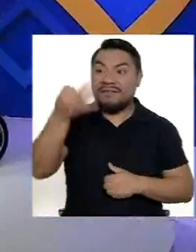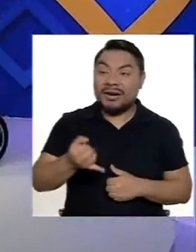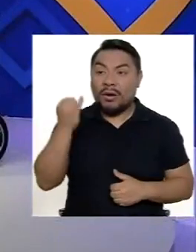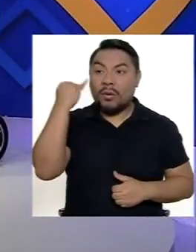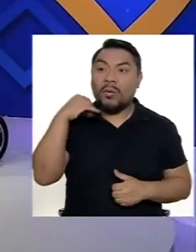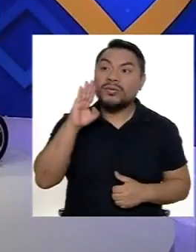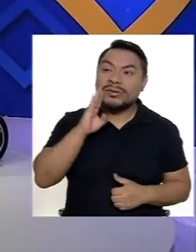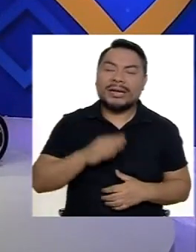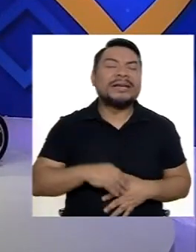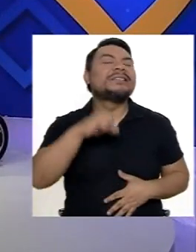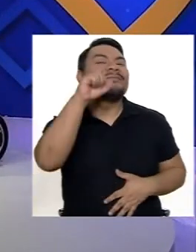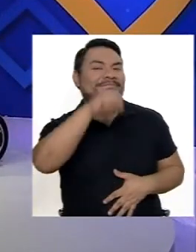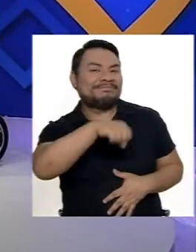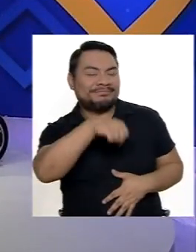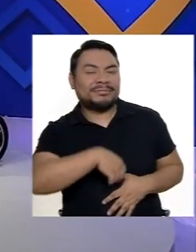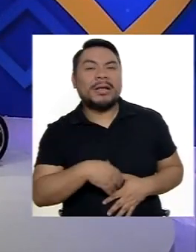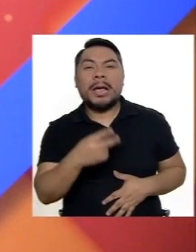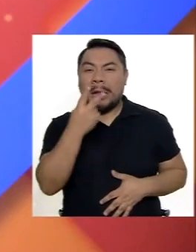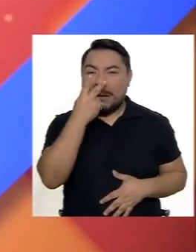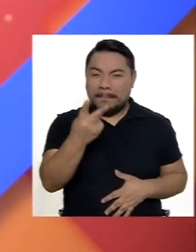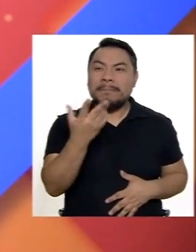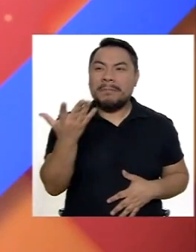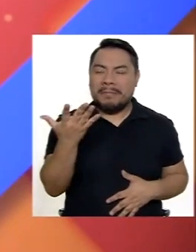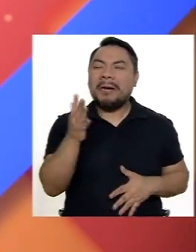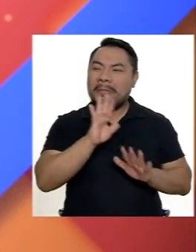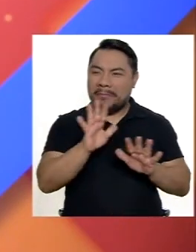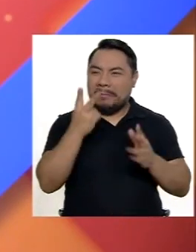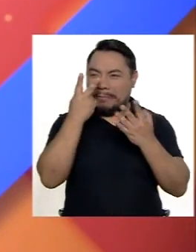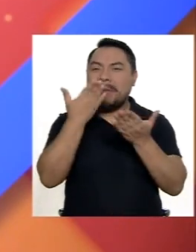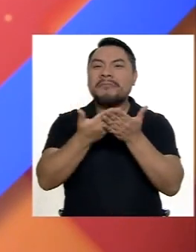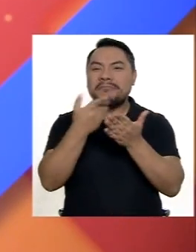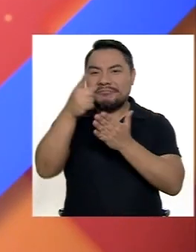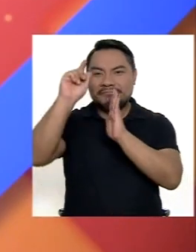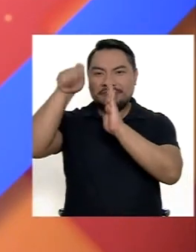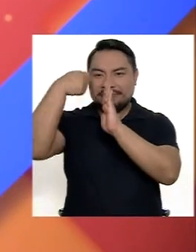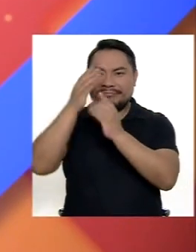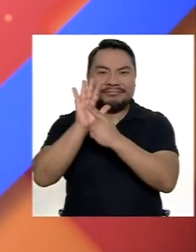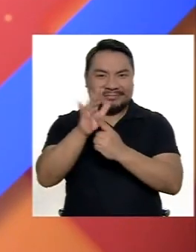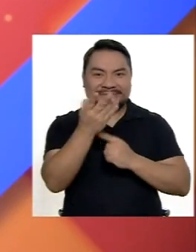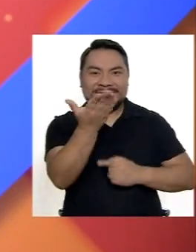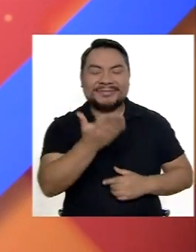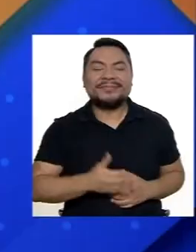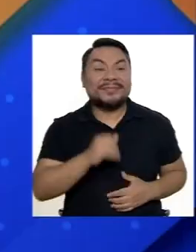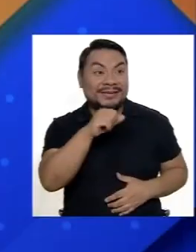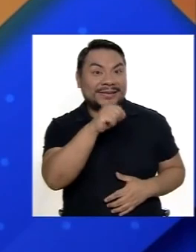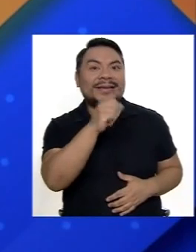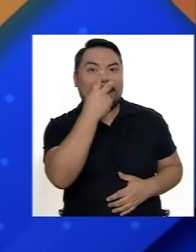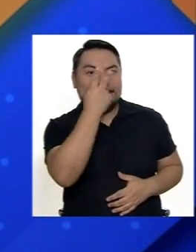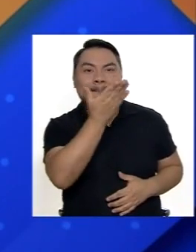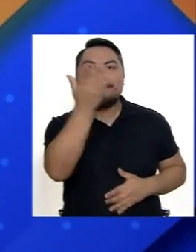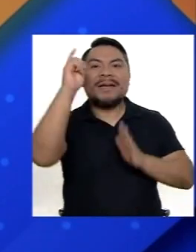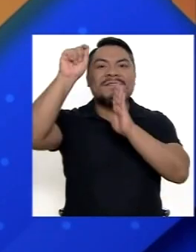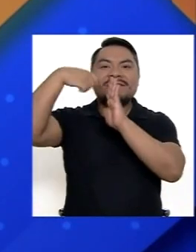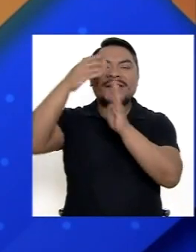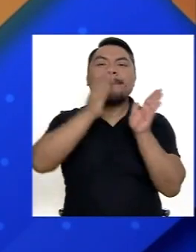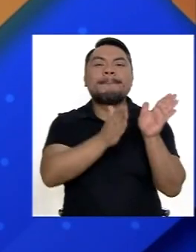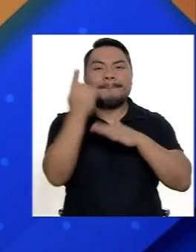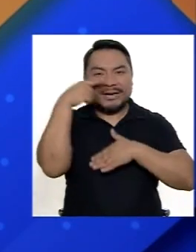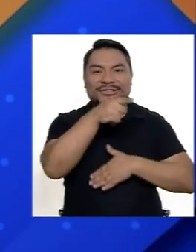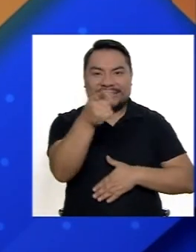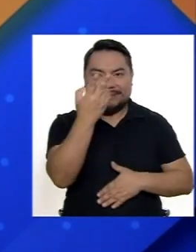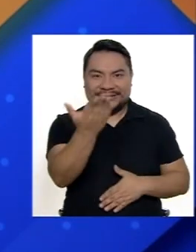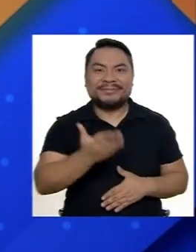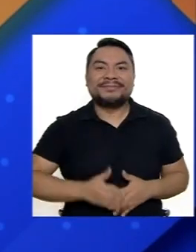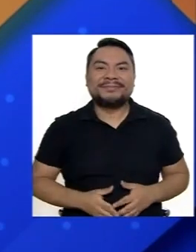Josué? Justamente así, Gina Pero mejor no contemos más y sigamos con la nota a continuación Vamos entonces con la nota que hemos